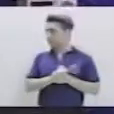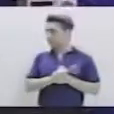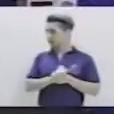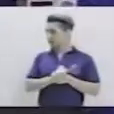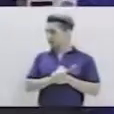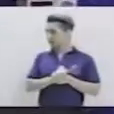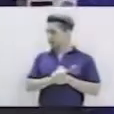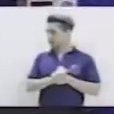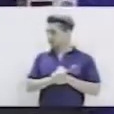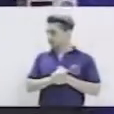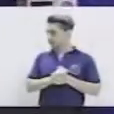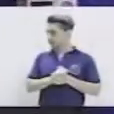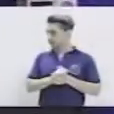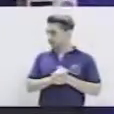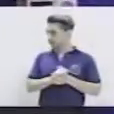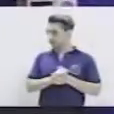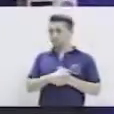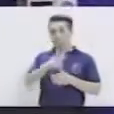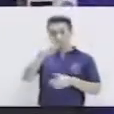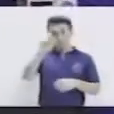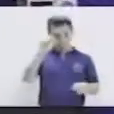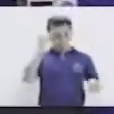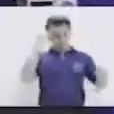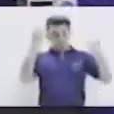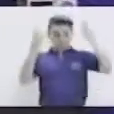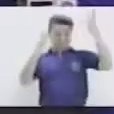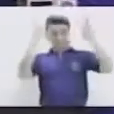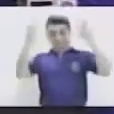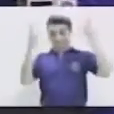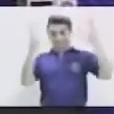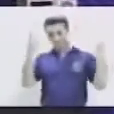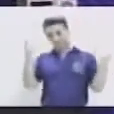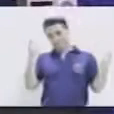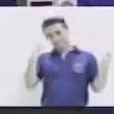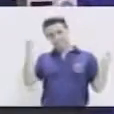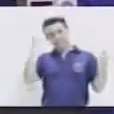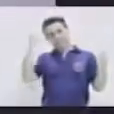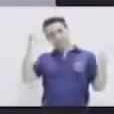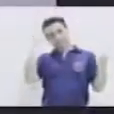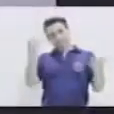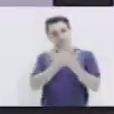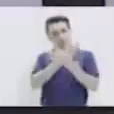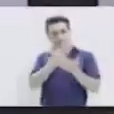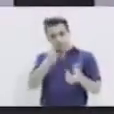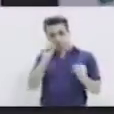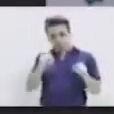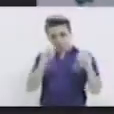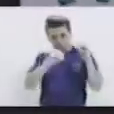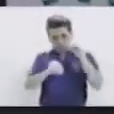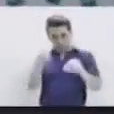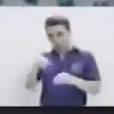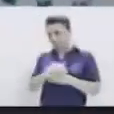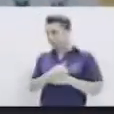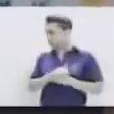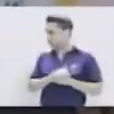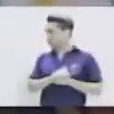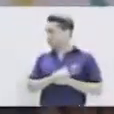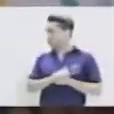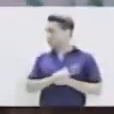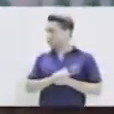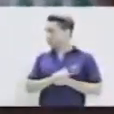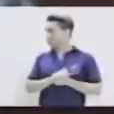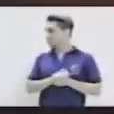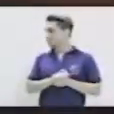Es de que utilicen su imaginación y creatividad. También podemos hacer un